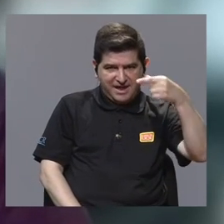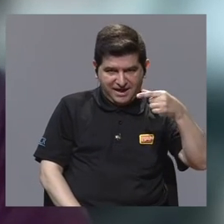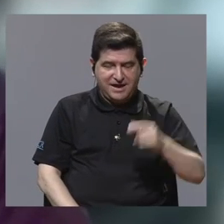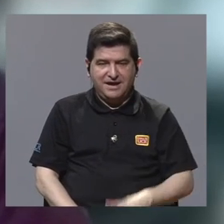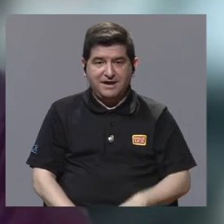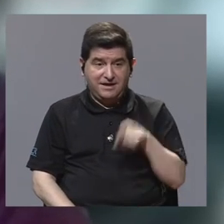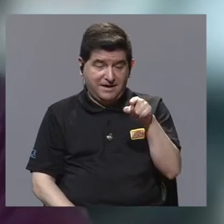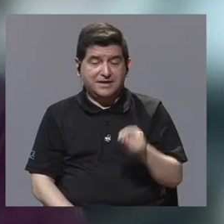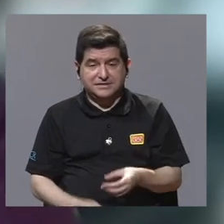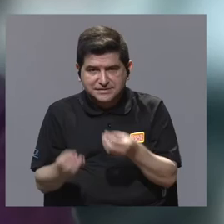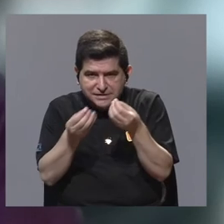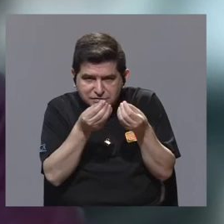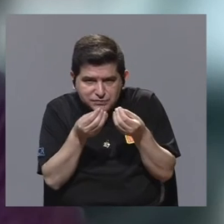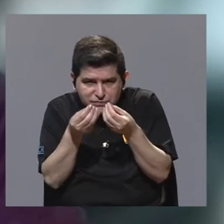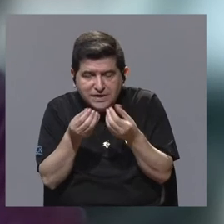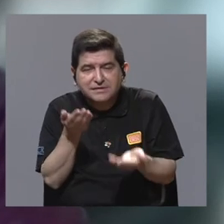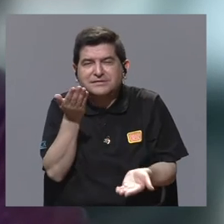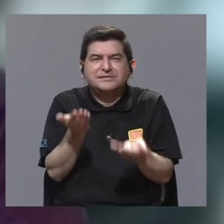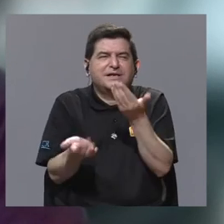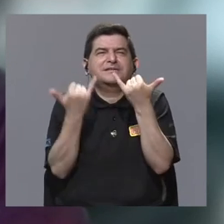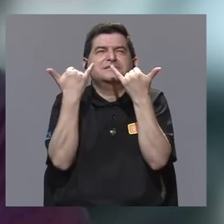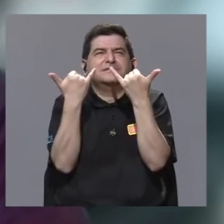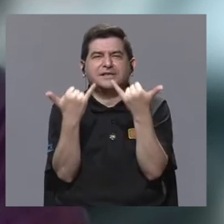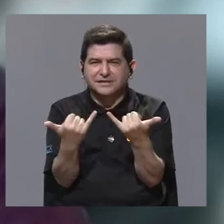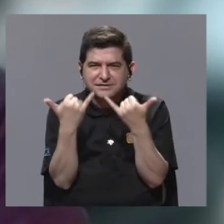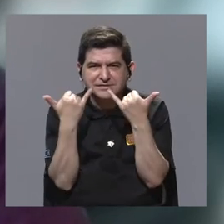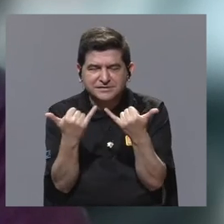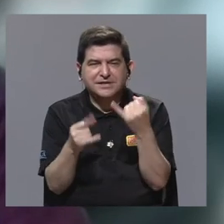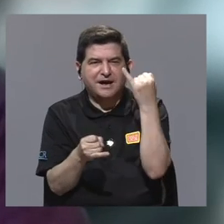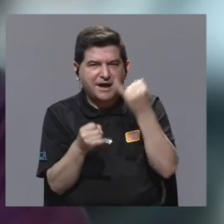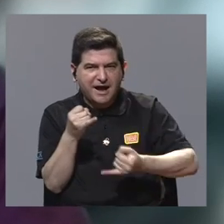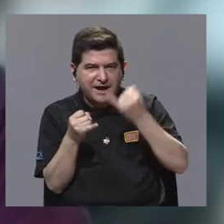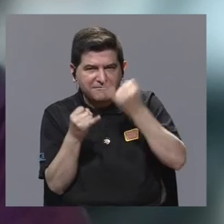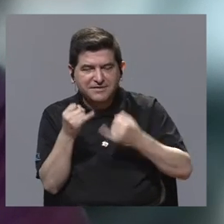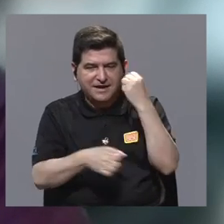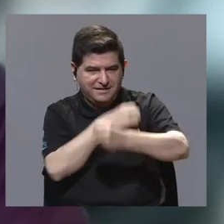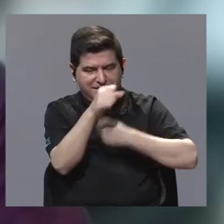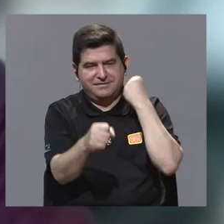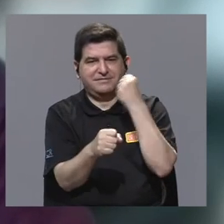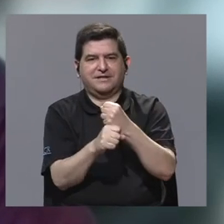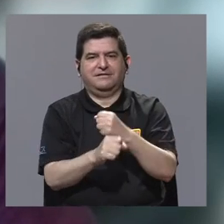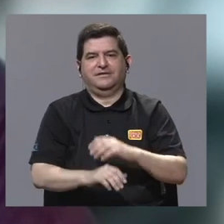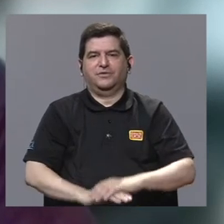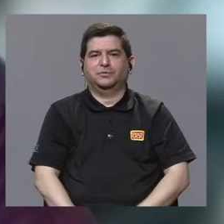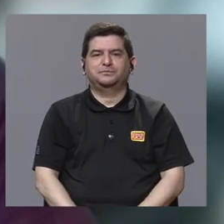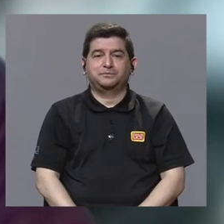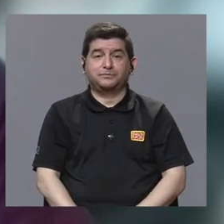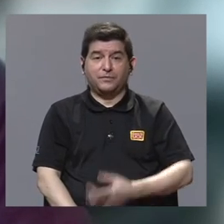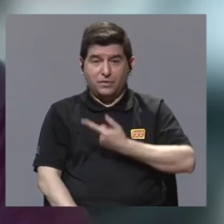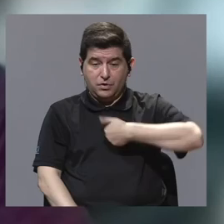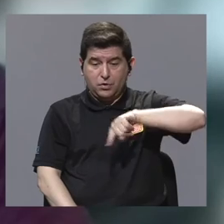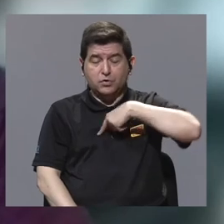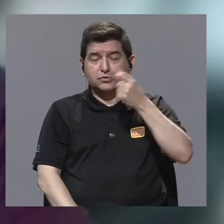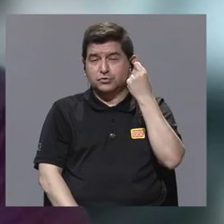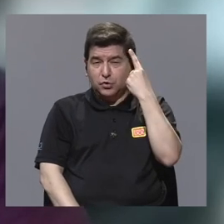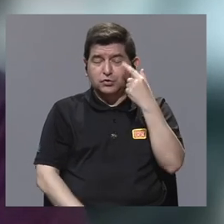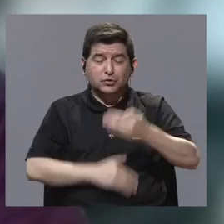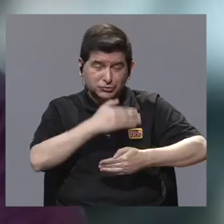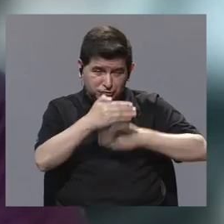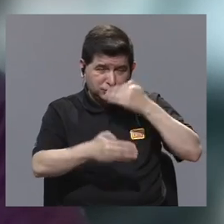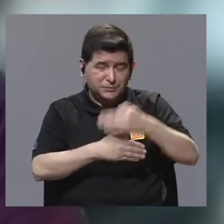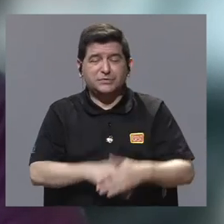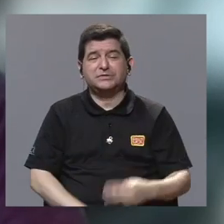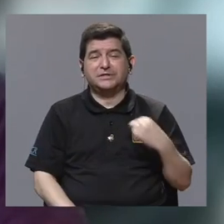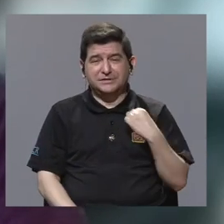la flúor de soxiglucosa, probablemente ya para finales de este año. Nosotros entendemos que los